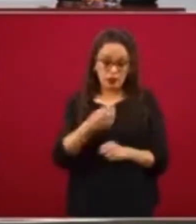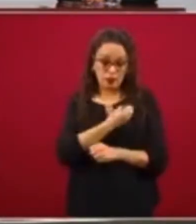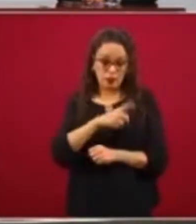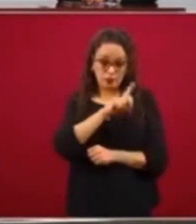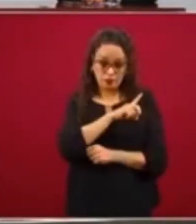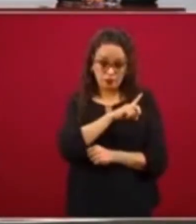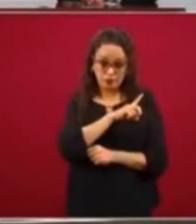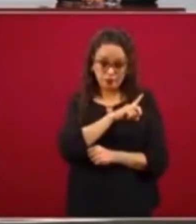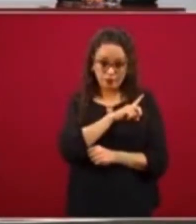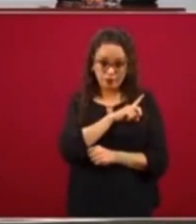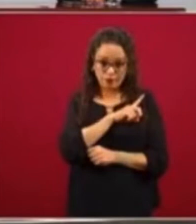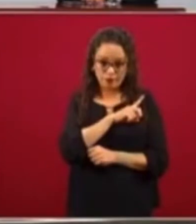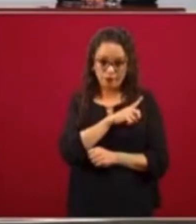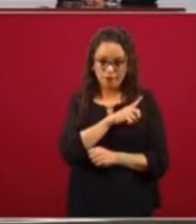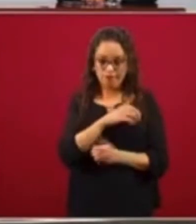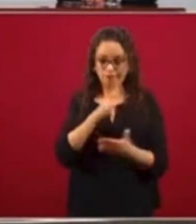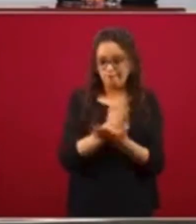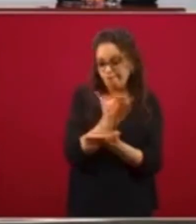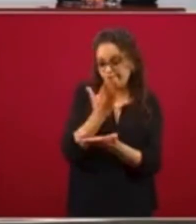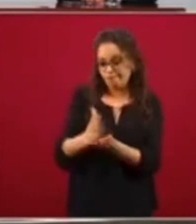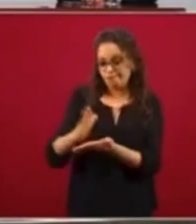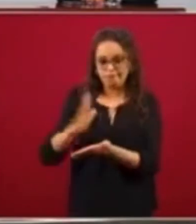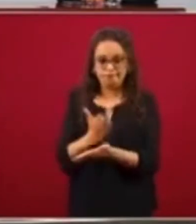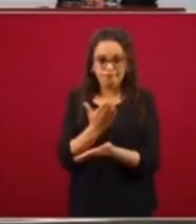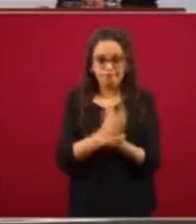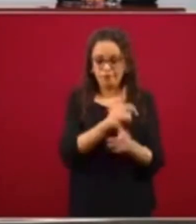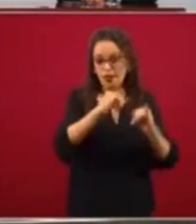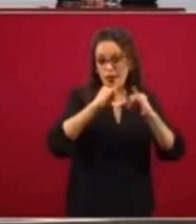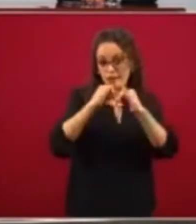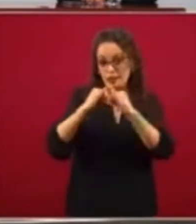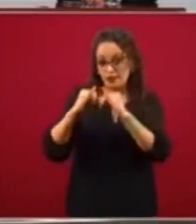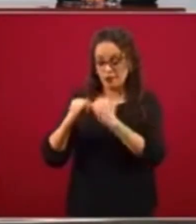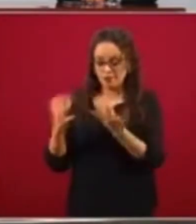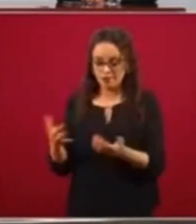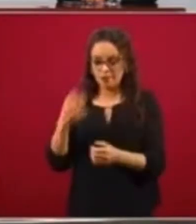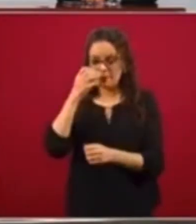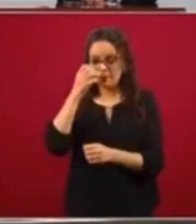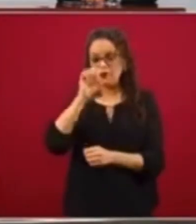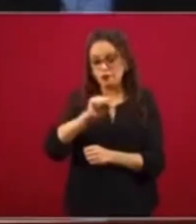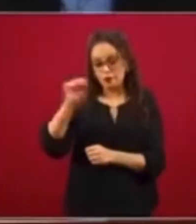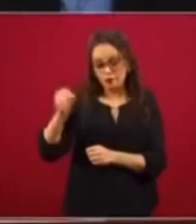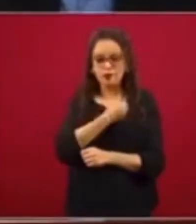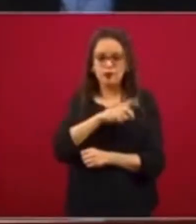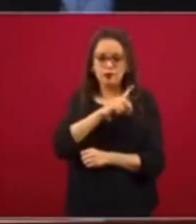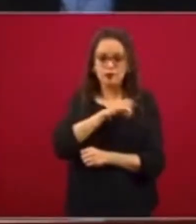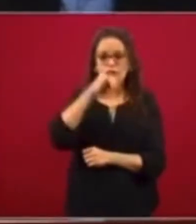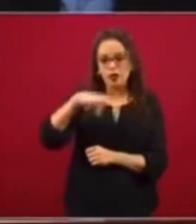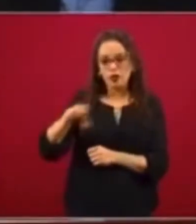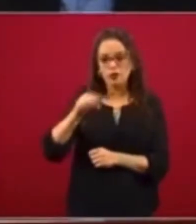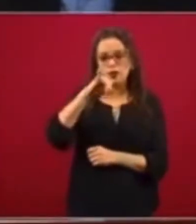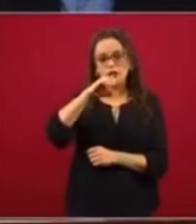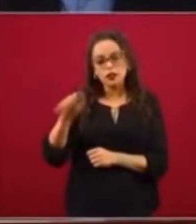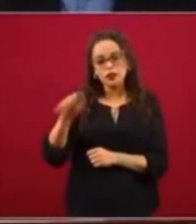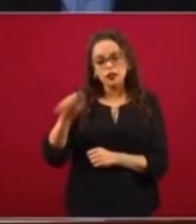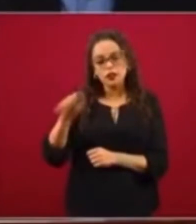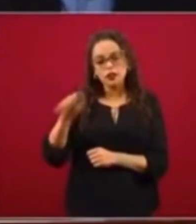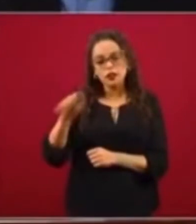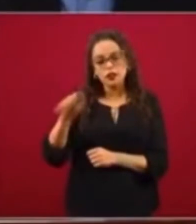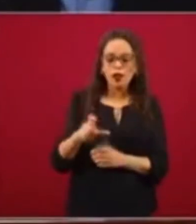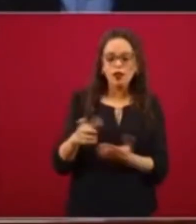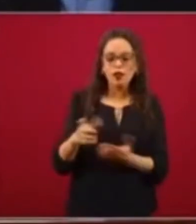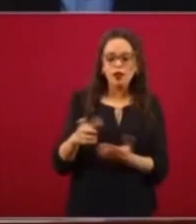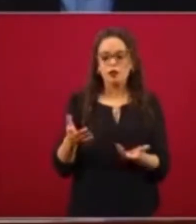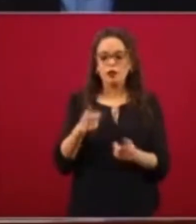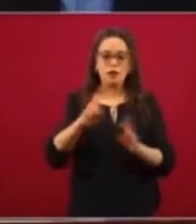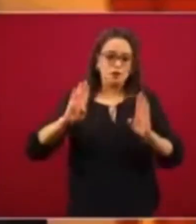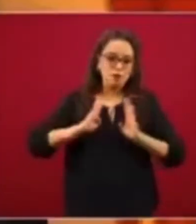fragmentado entre instituciones, la Secretaría de Salud, el IMSS, el Issste, Pemex y las partes